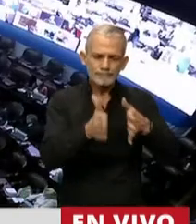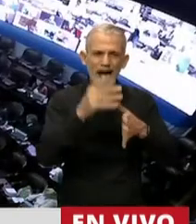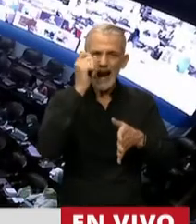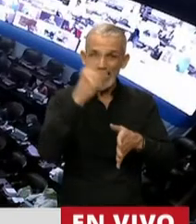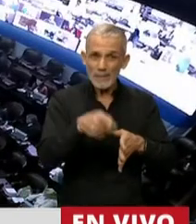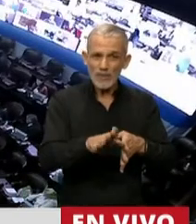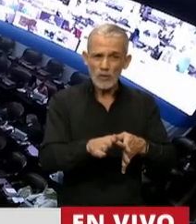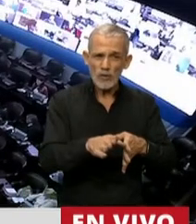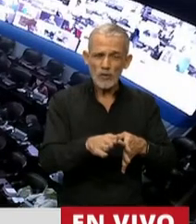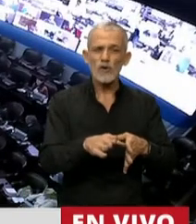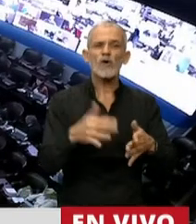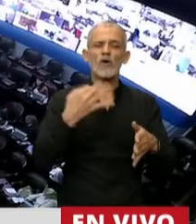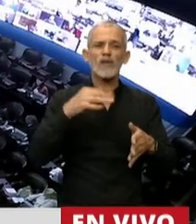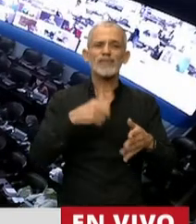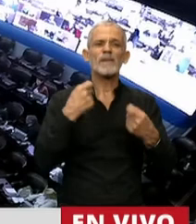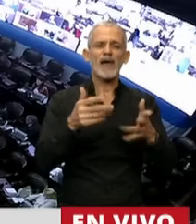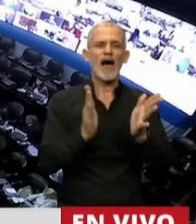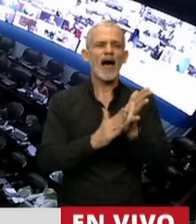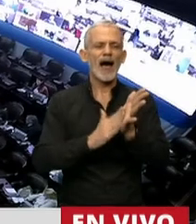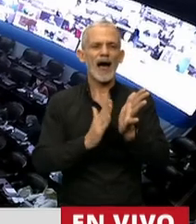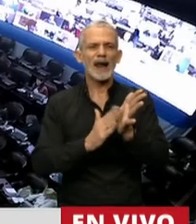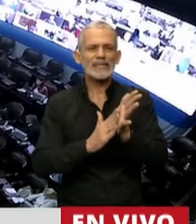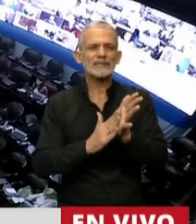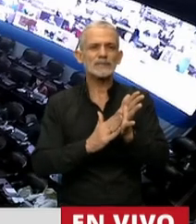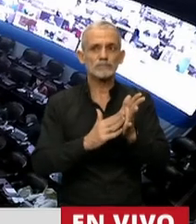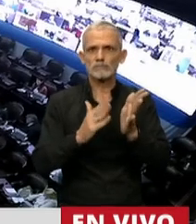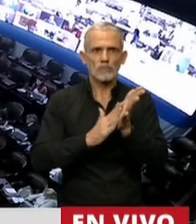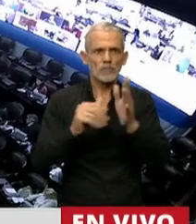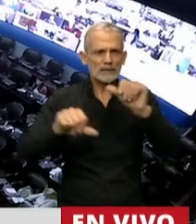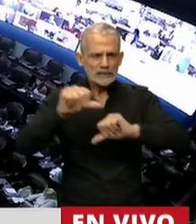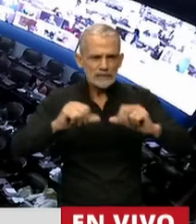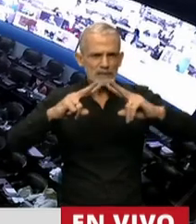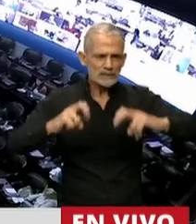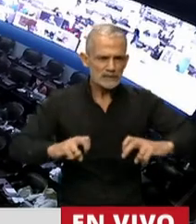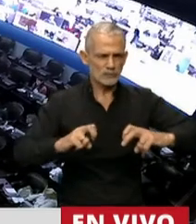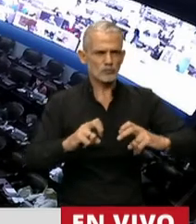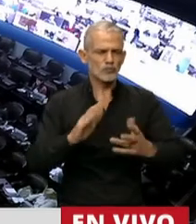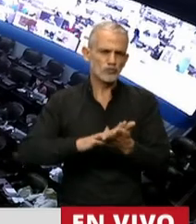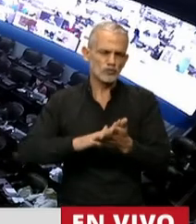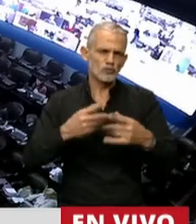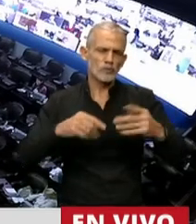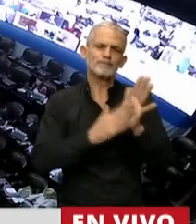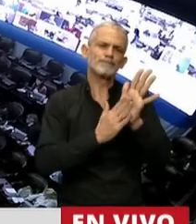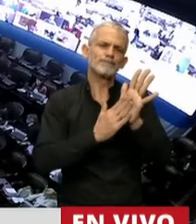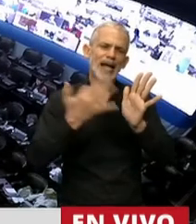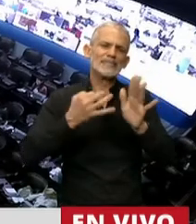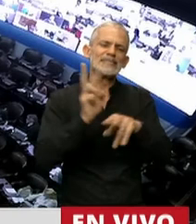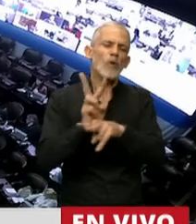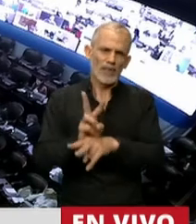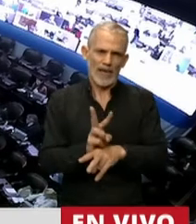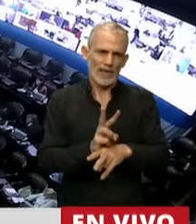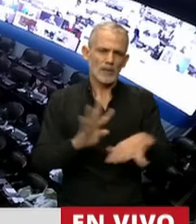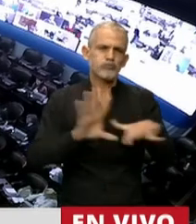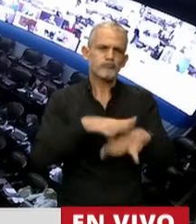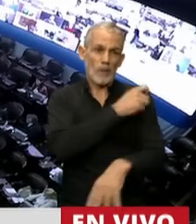garantizar la evidencia científica, bioética y comprobar la seguridad y la